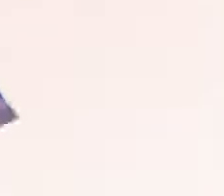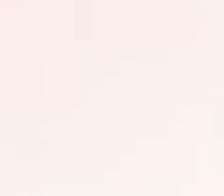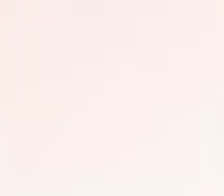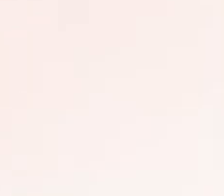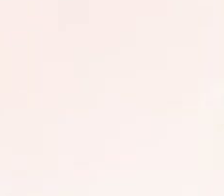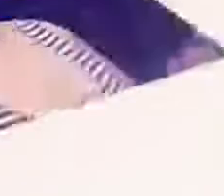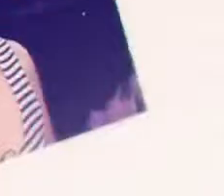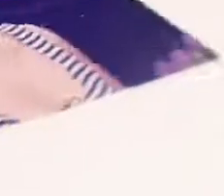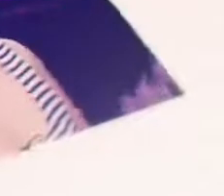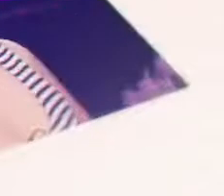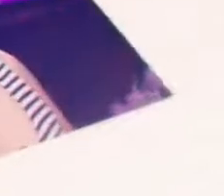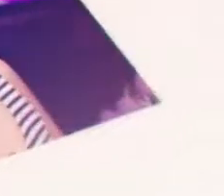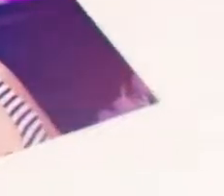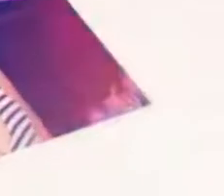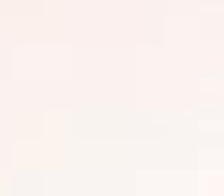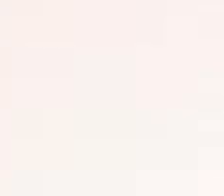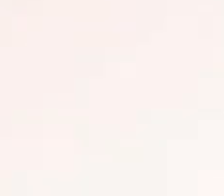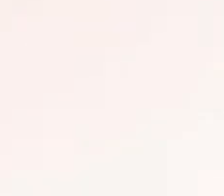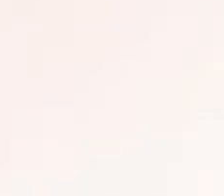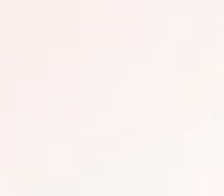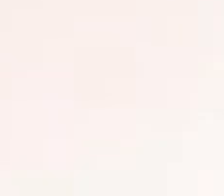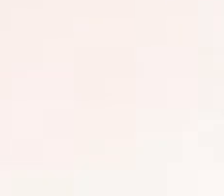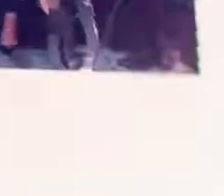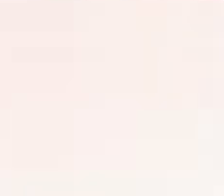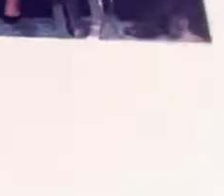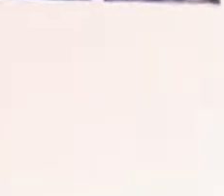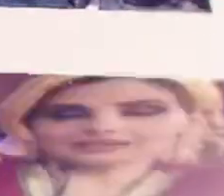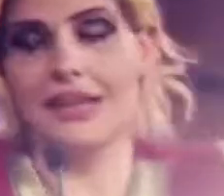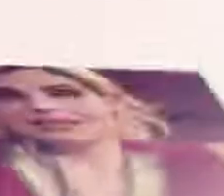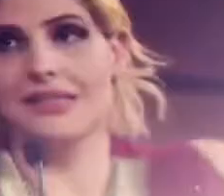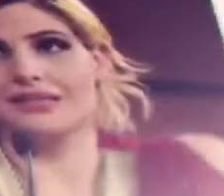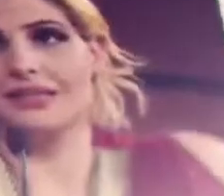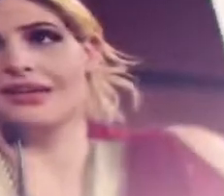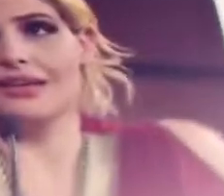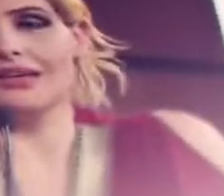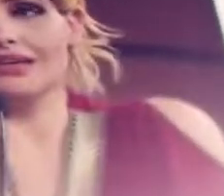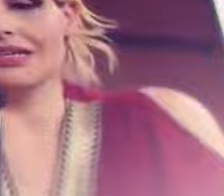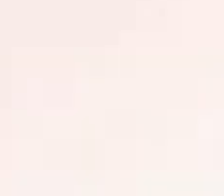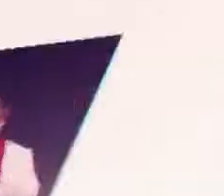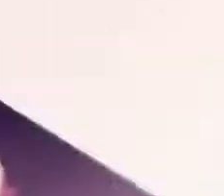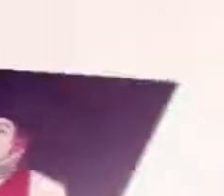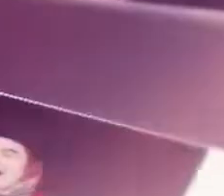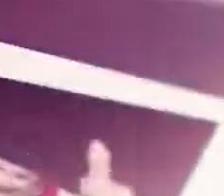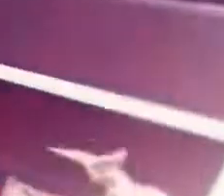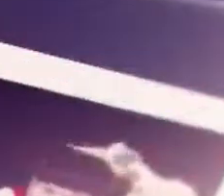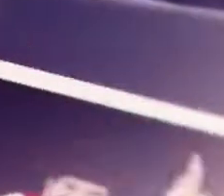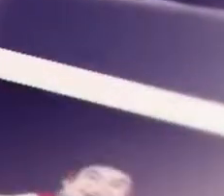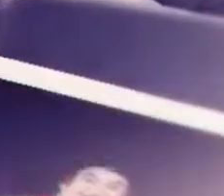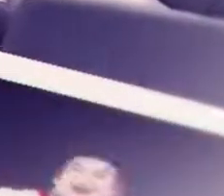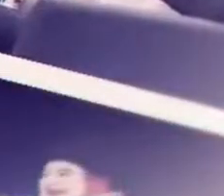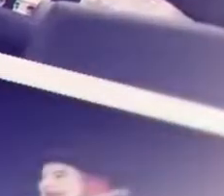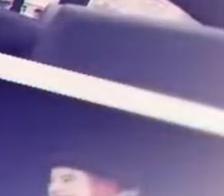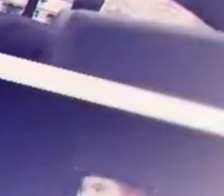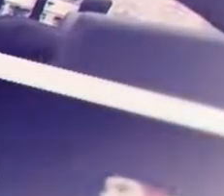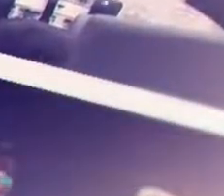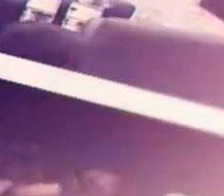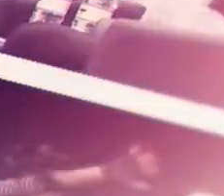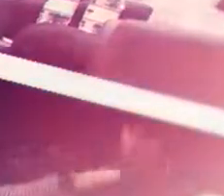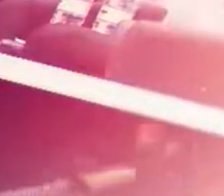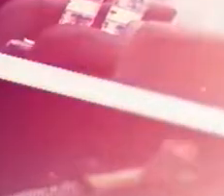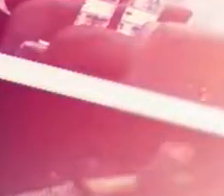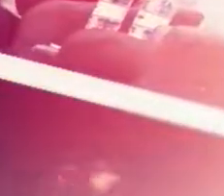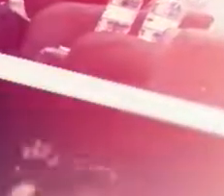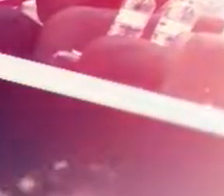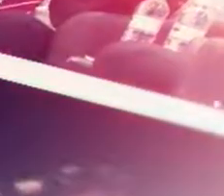Un buen programa de radio y televisión busca cubrir las necesidades que tiene su público, descubrir qué es lo que ocupan